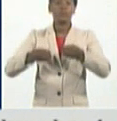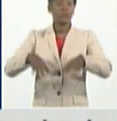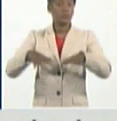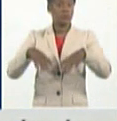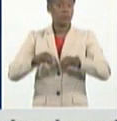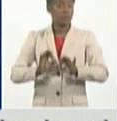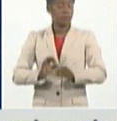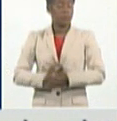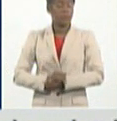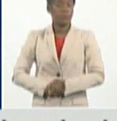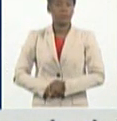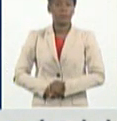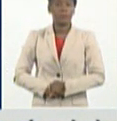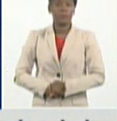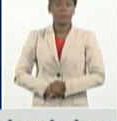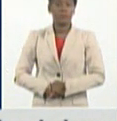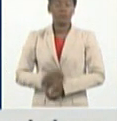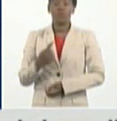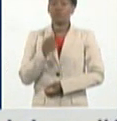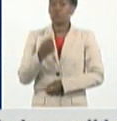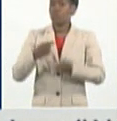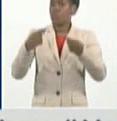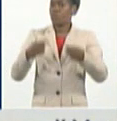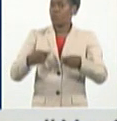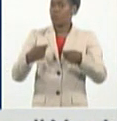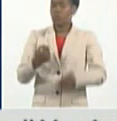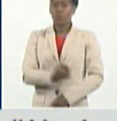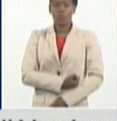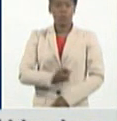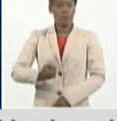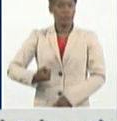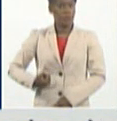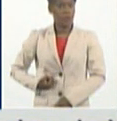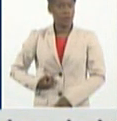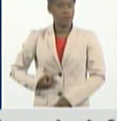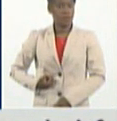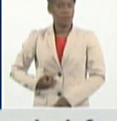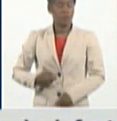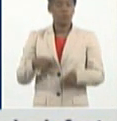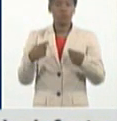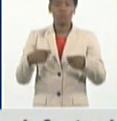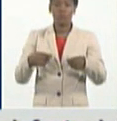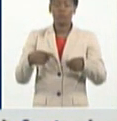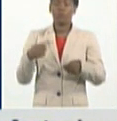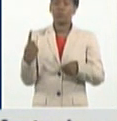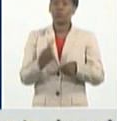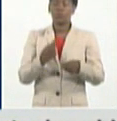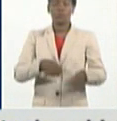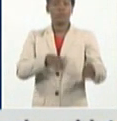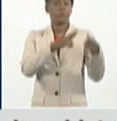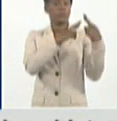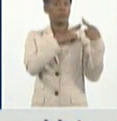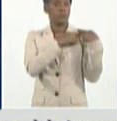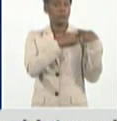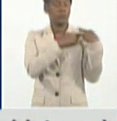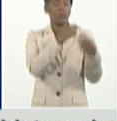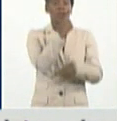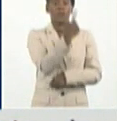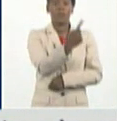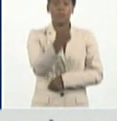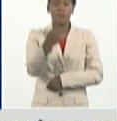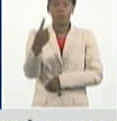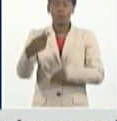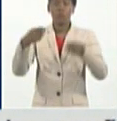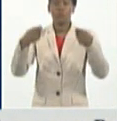teniendo, pues nos obligan de verdad a autorresponsabilidad. Con cada uno de nosotros